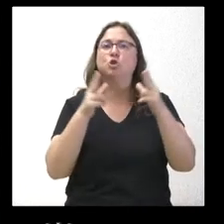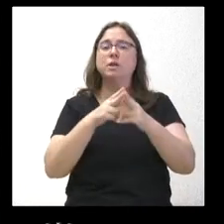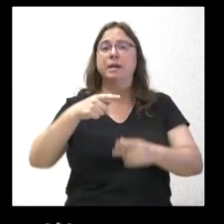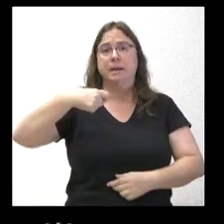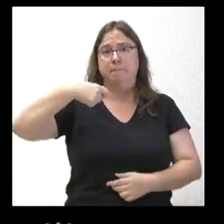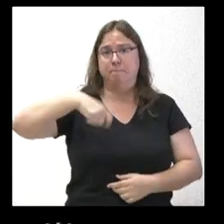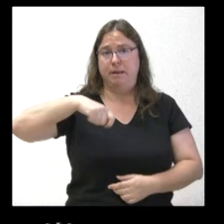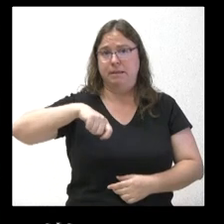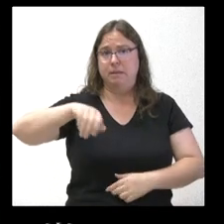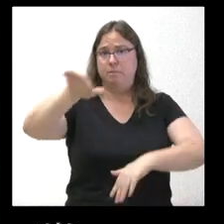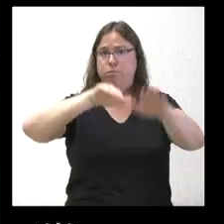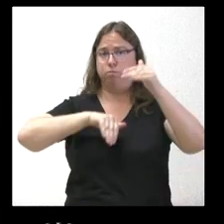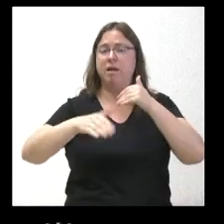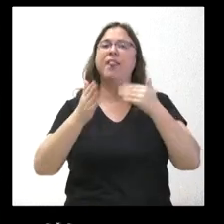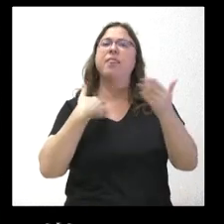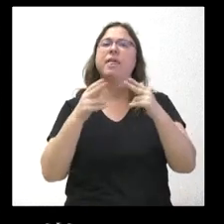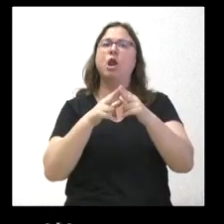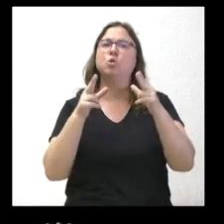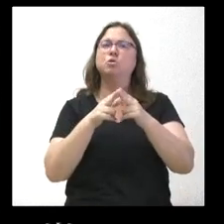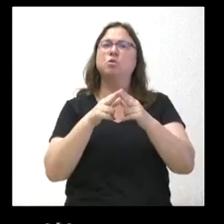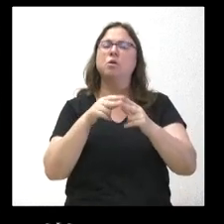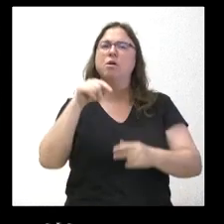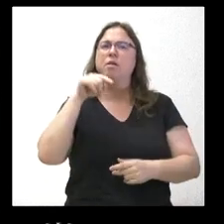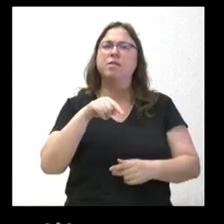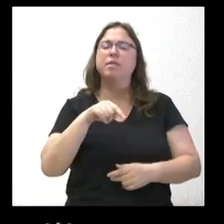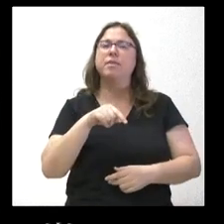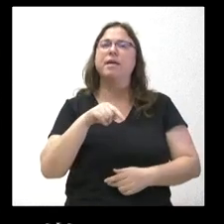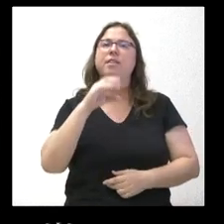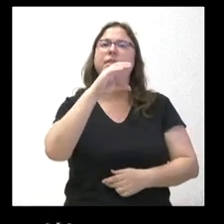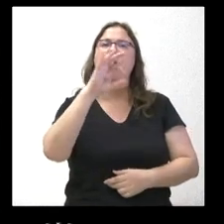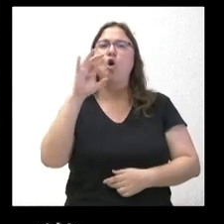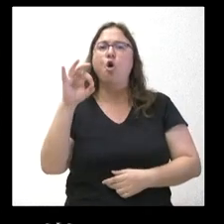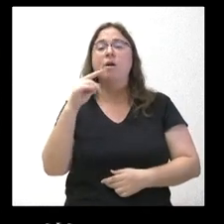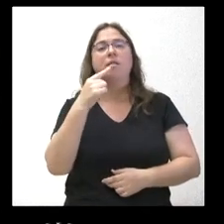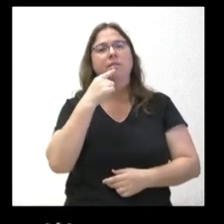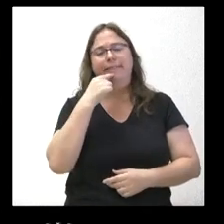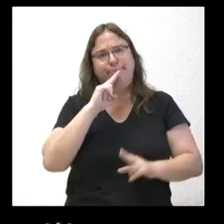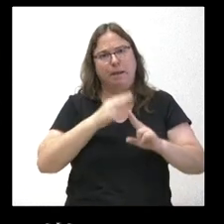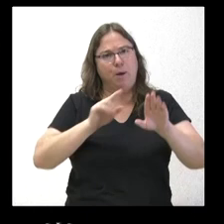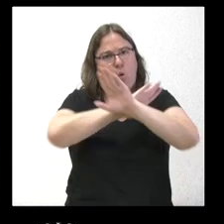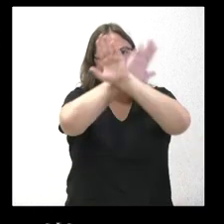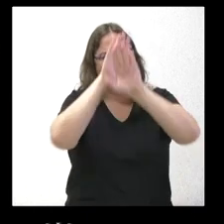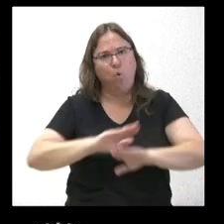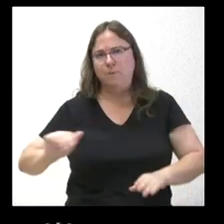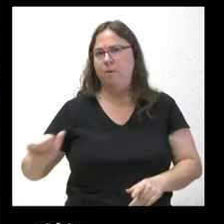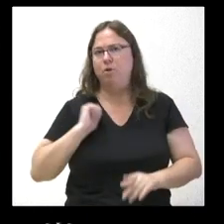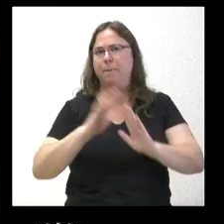convocado a los agentes del diálogo social. Hoy dice Comisiones Obreras que es la última oportunidad para salvar este proceso de